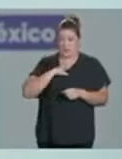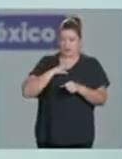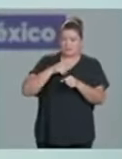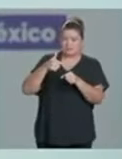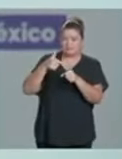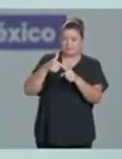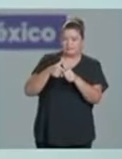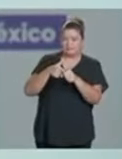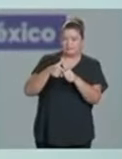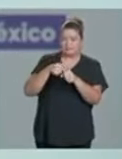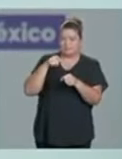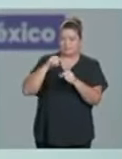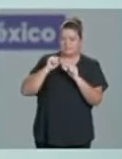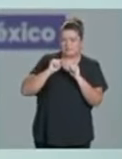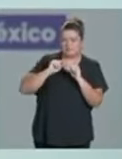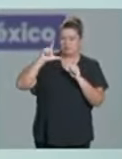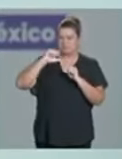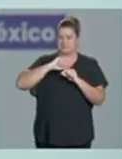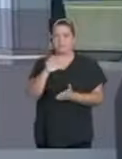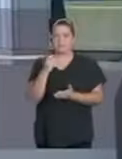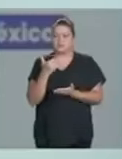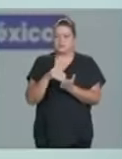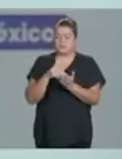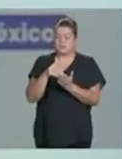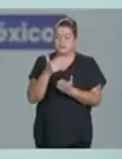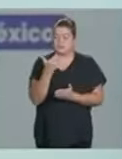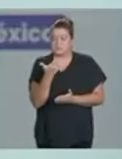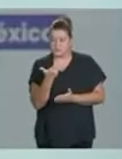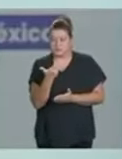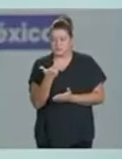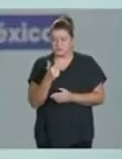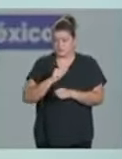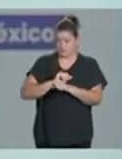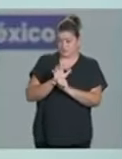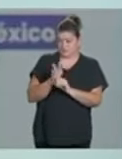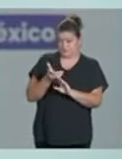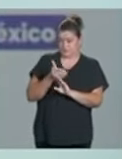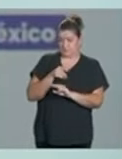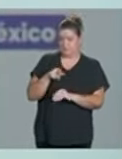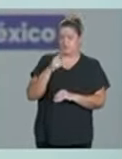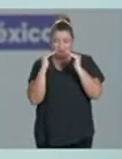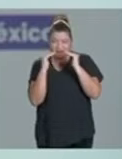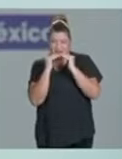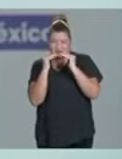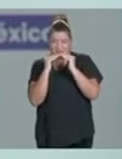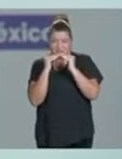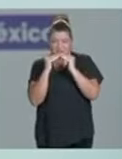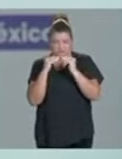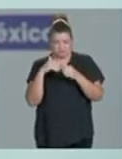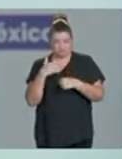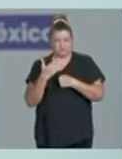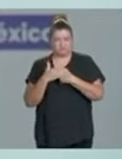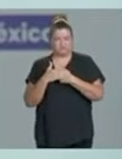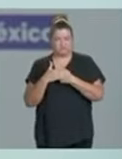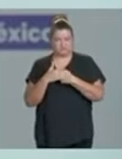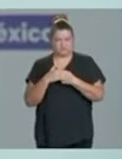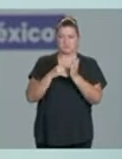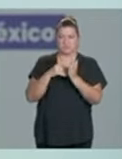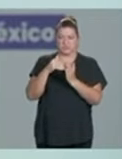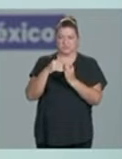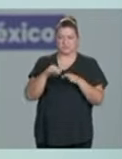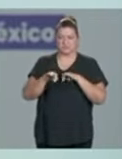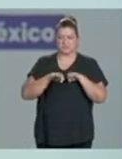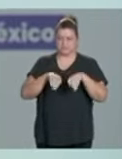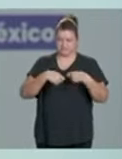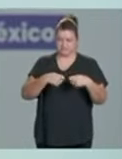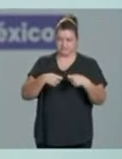Vamos a las propuestas, porque eso es lo importante. Un millón de viviendas en nuestro país, eso va a generar dos millones de empleos.